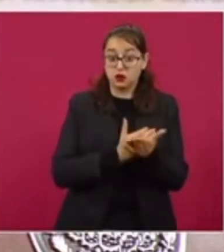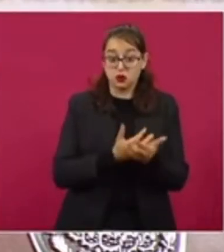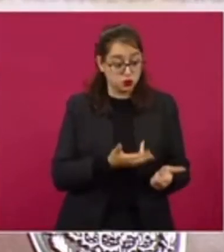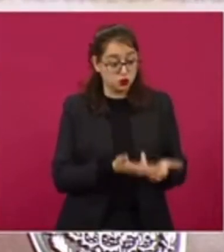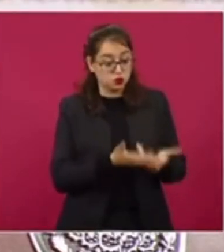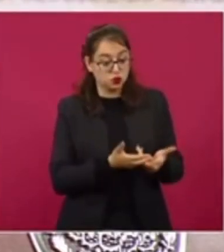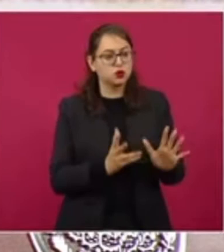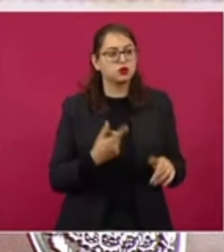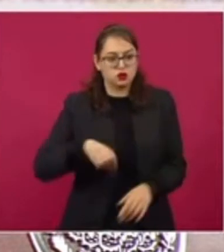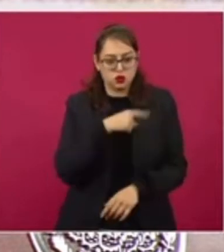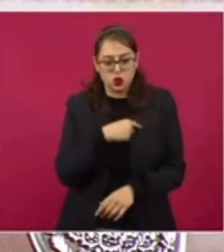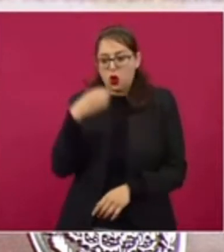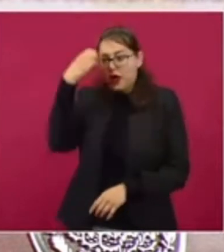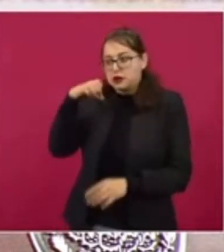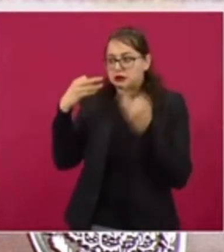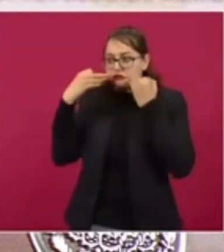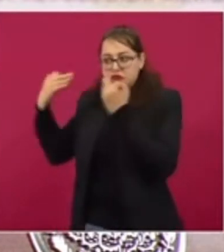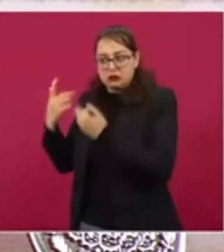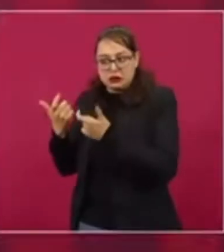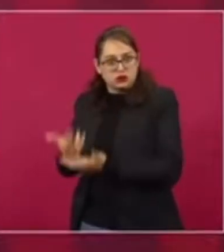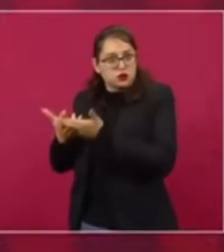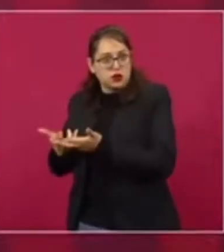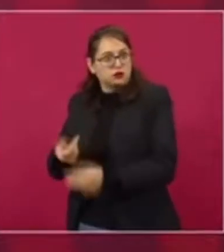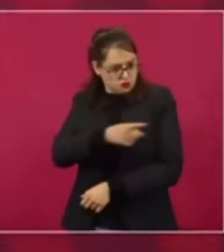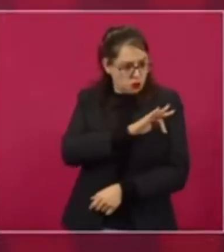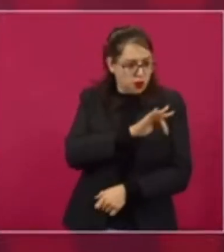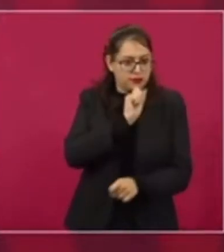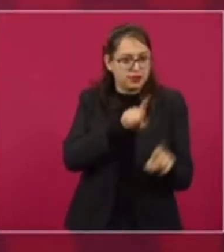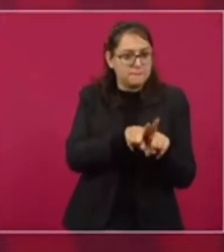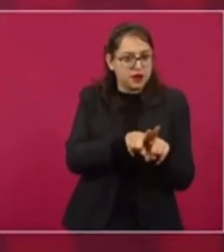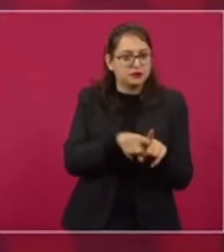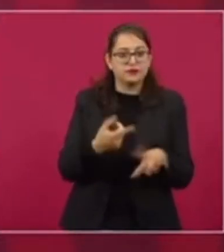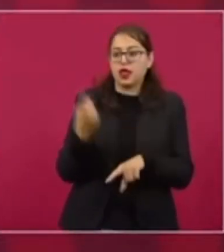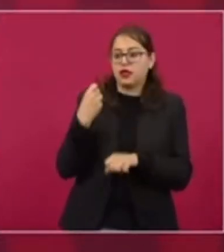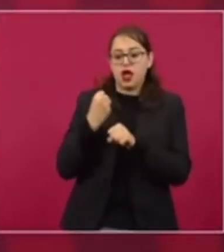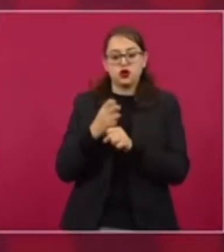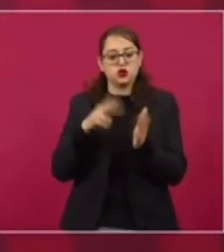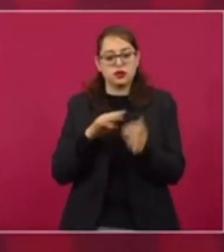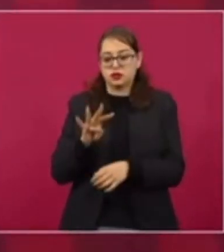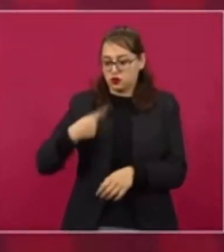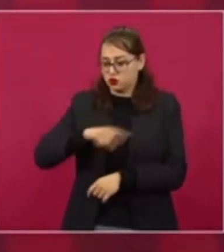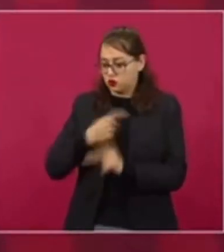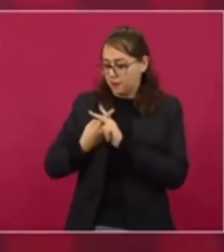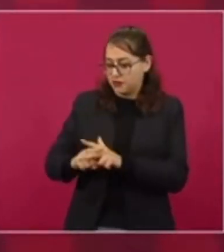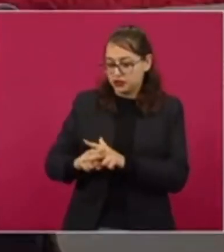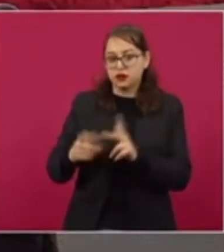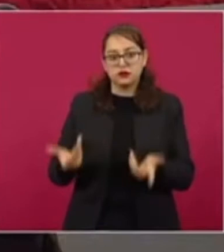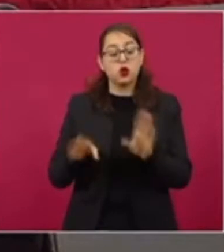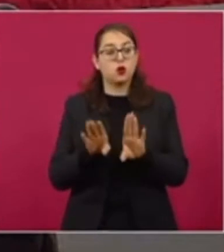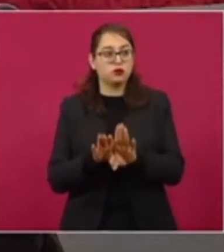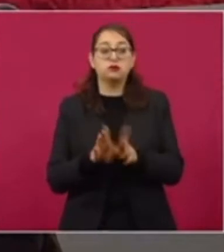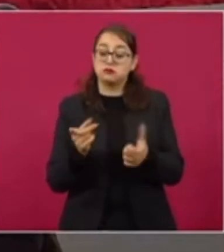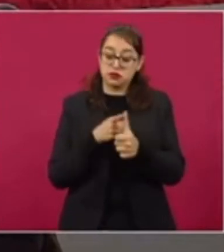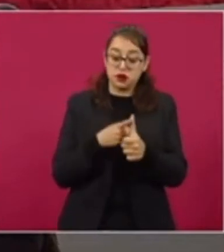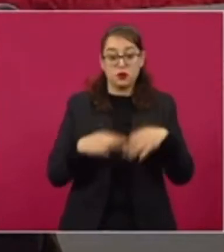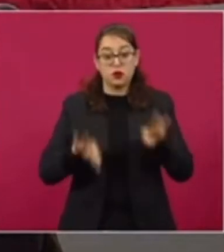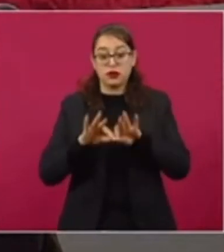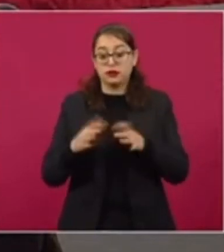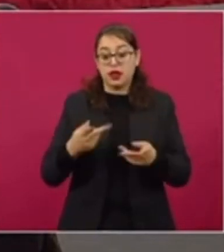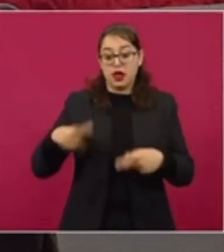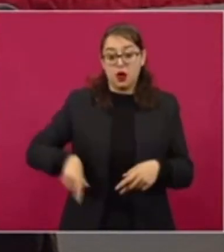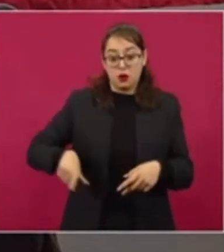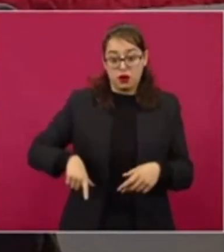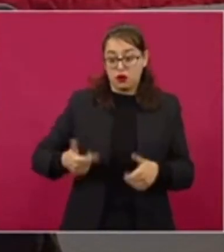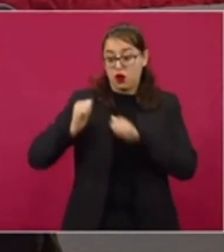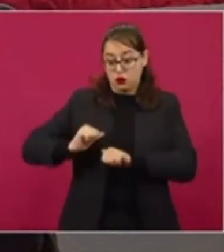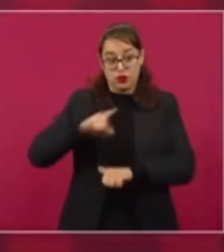permitido liberar este tipo de fondos y ejemplos de estas medidas son algunas que se explicaron desde el inicio de la Administración en 2019. Aplicar el nuevo tabulador de sueldos y salarios para servidores públicos